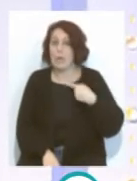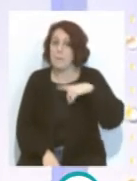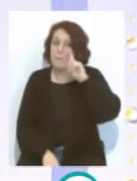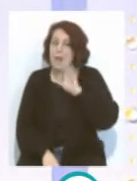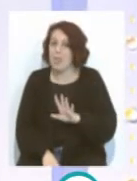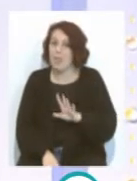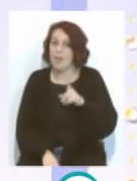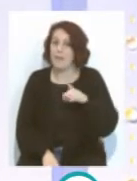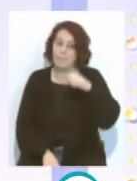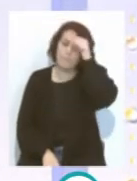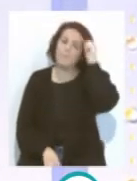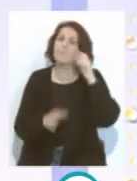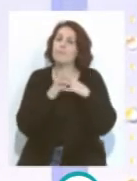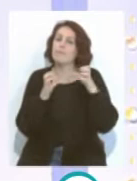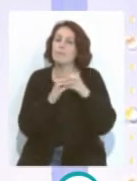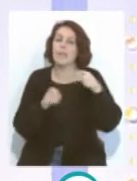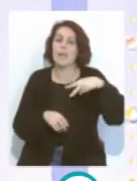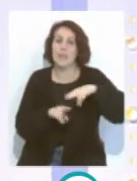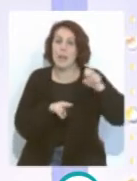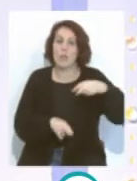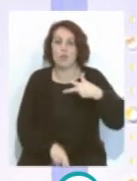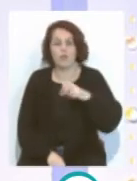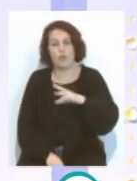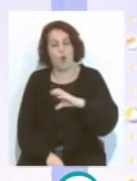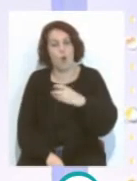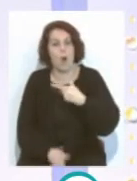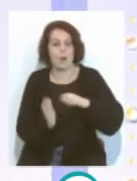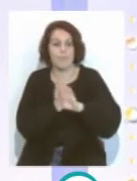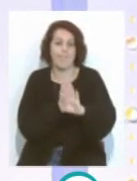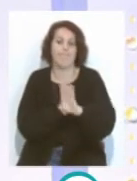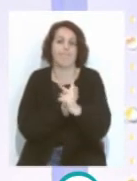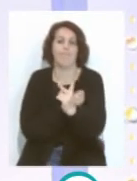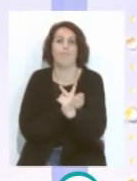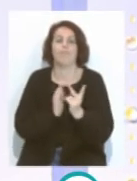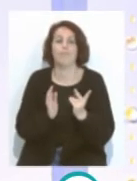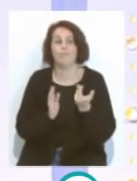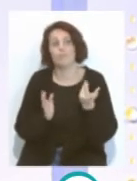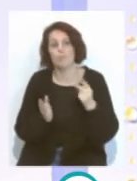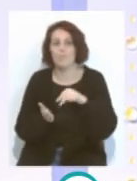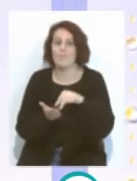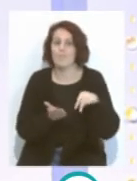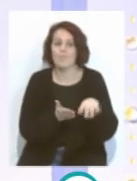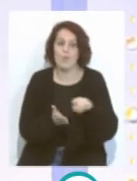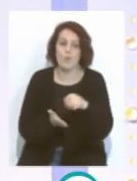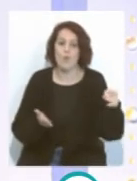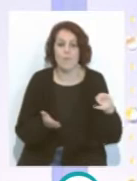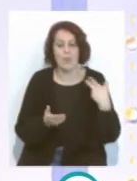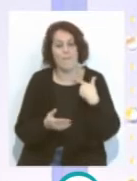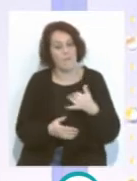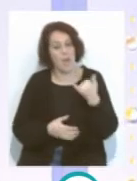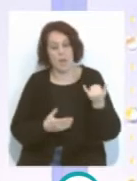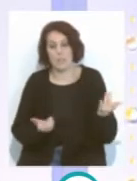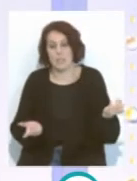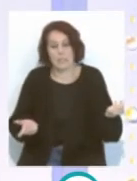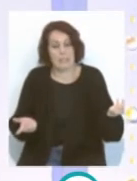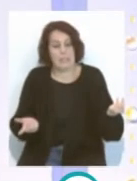que desea Cervera, con Negredo y con el Choco arriba, ahí la verdad es que el doble pivote con las bajas que tú estás comentando se le